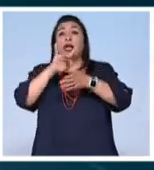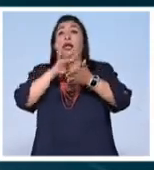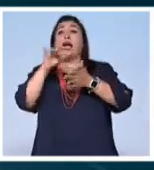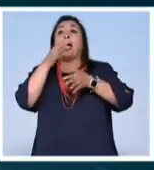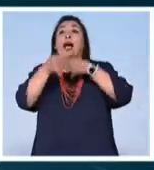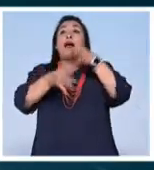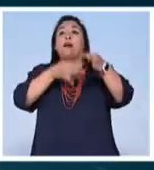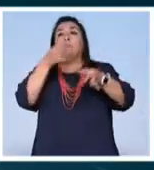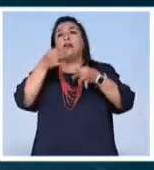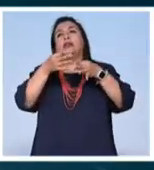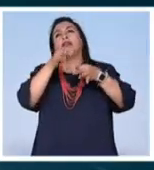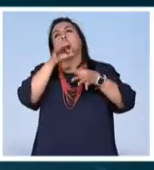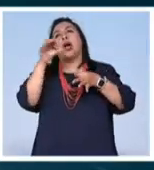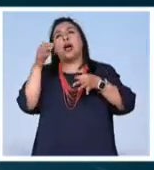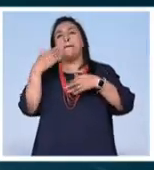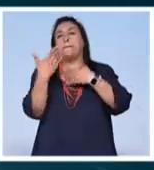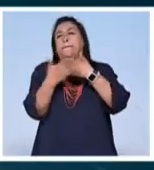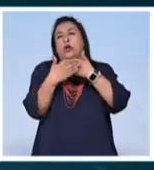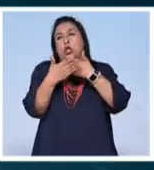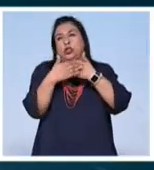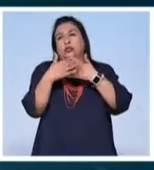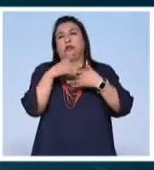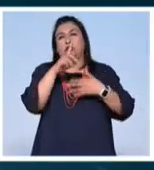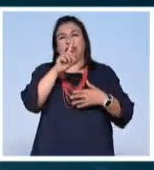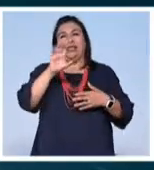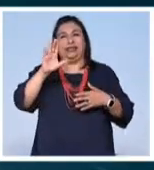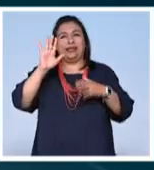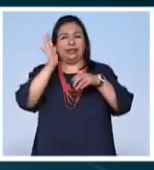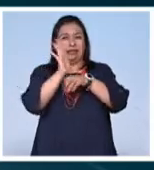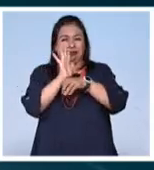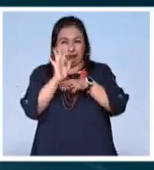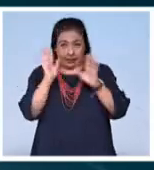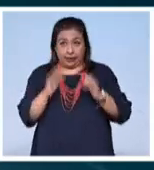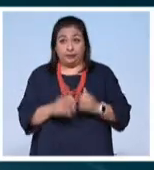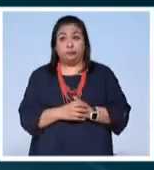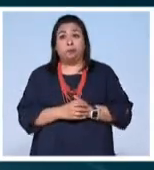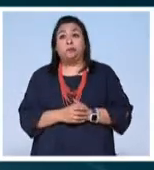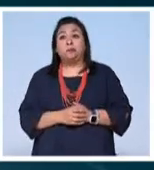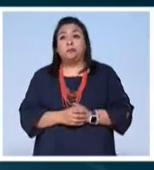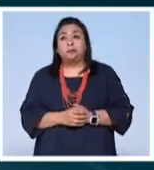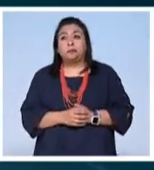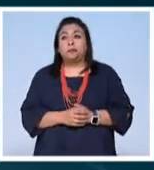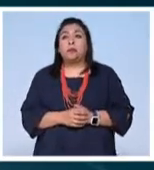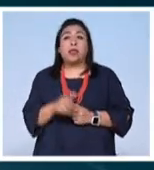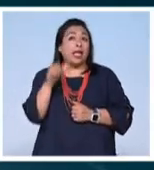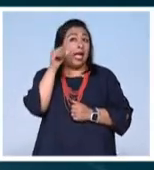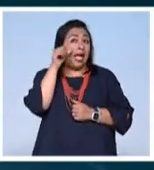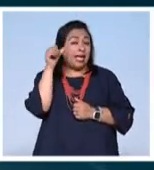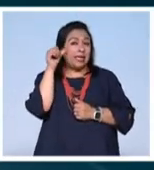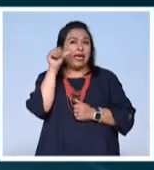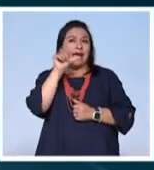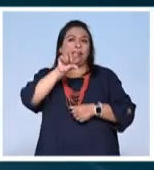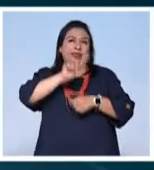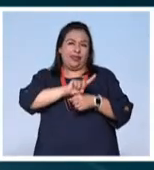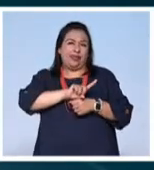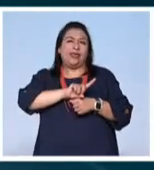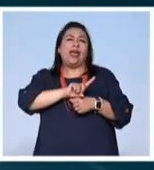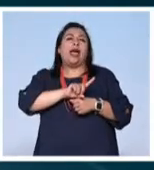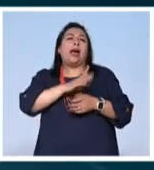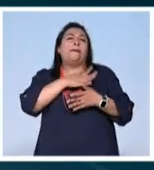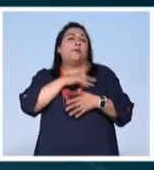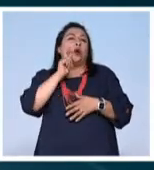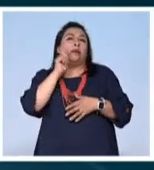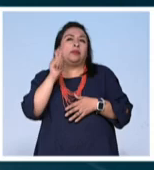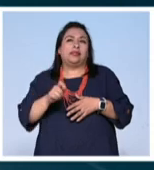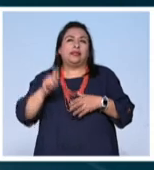a los anuncios de las producciones que se avecinan en el universo cinematográfico ayer en el marco del día de San Valentín